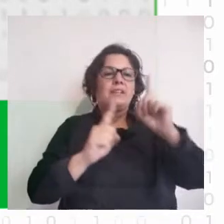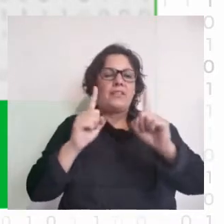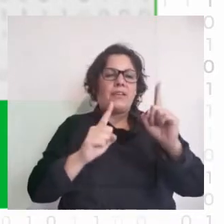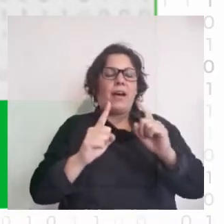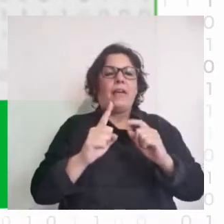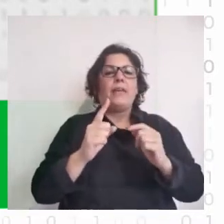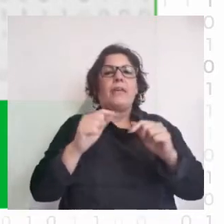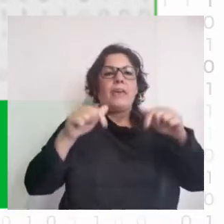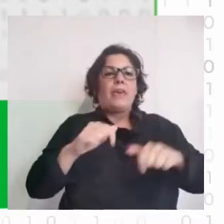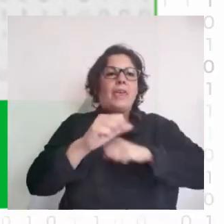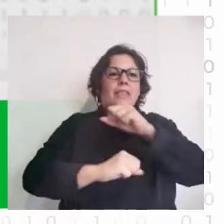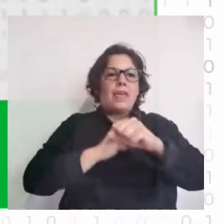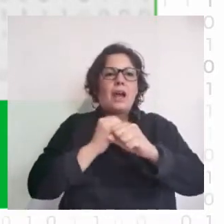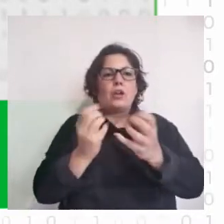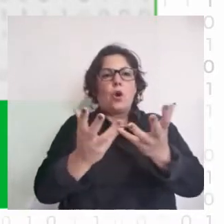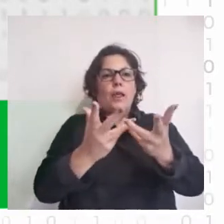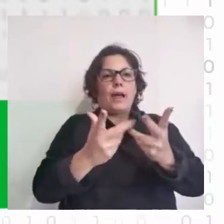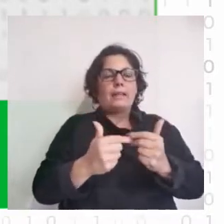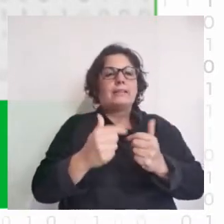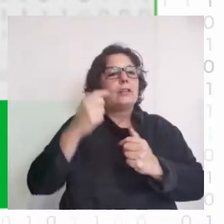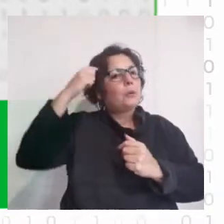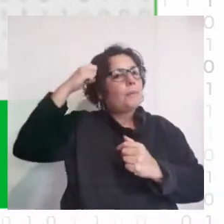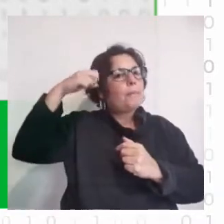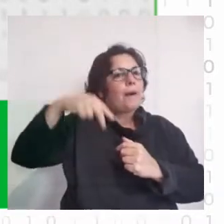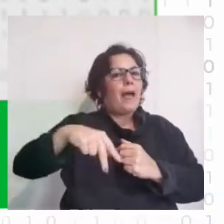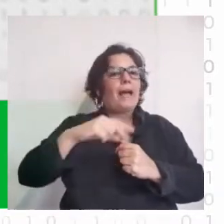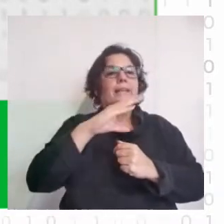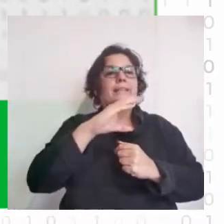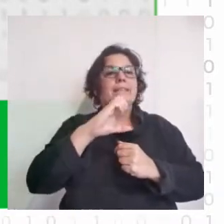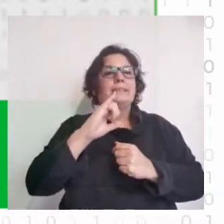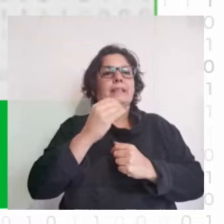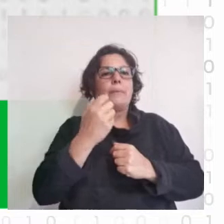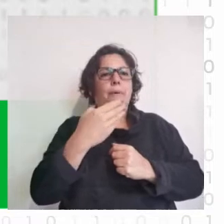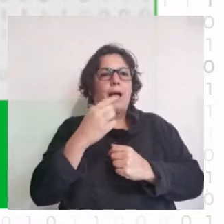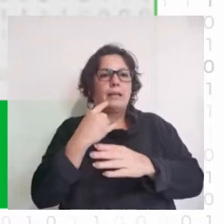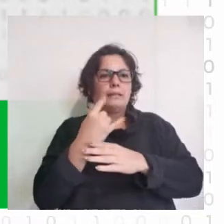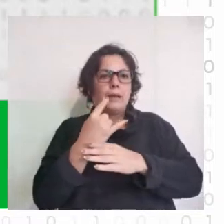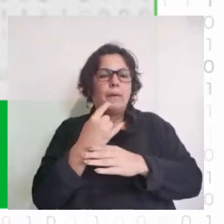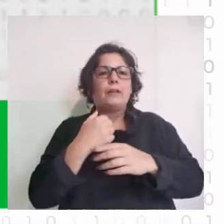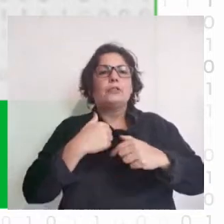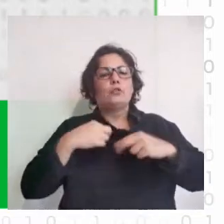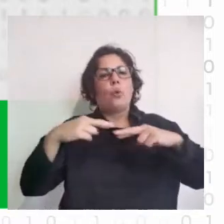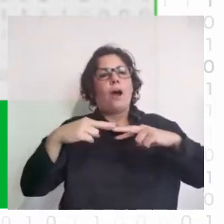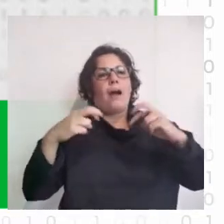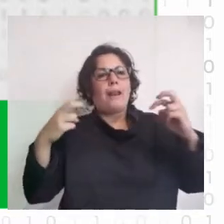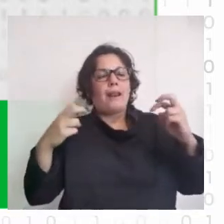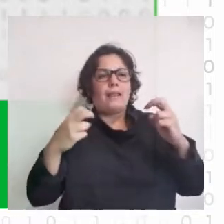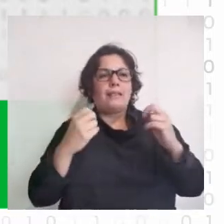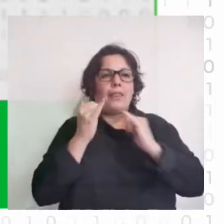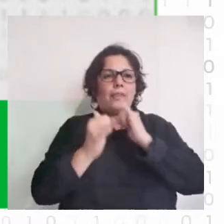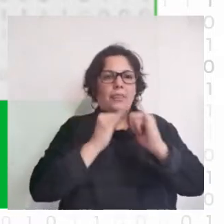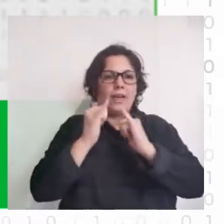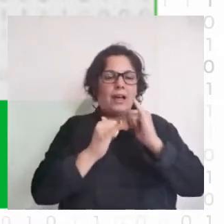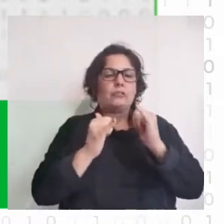este año estamos organizando desde Plan Ceibal. Mi nombre es Camila Ferro, me desempeño como analista de datos en la Unidad de Tratamiento de